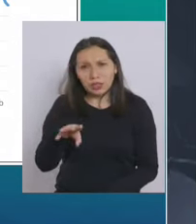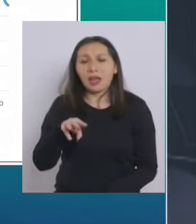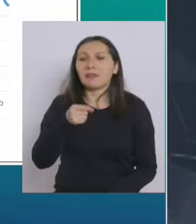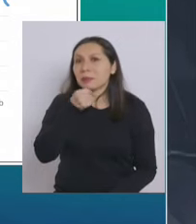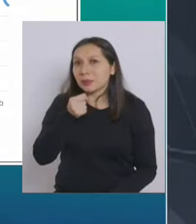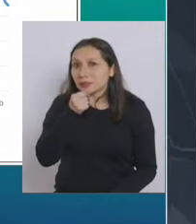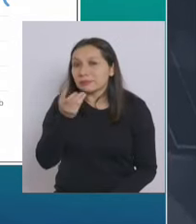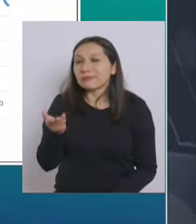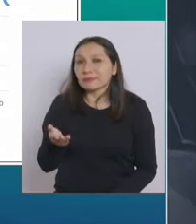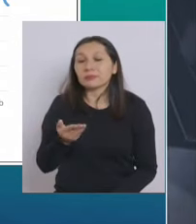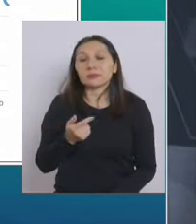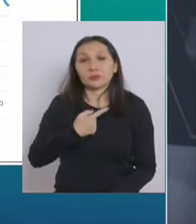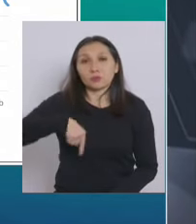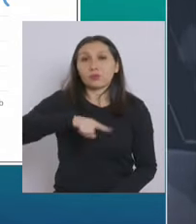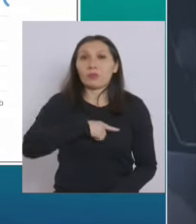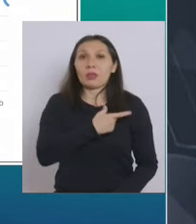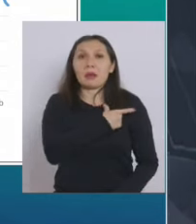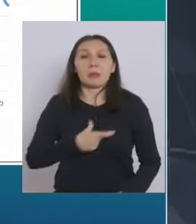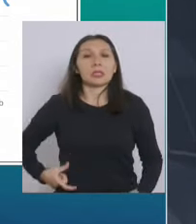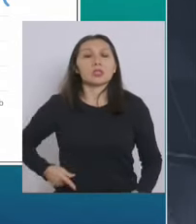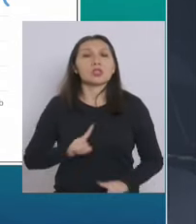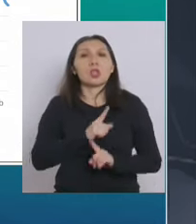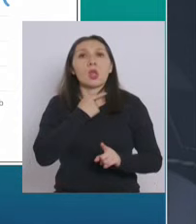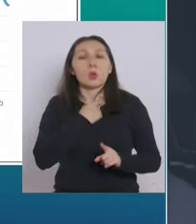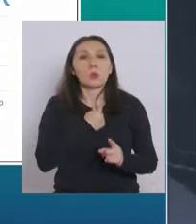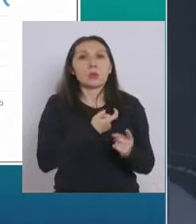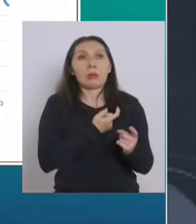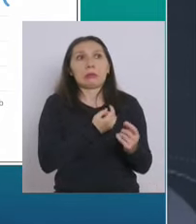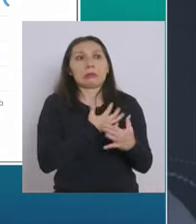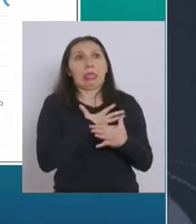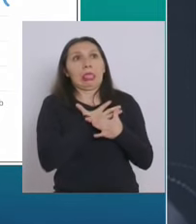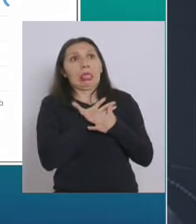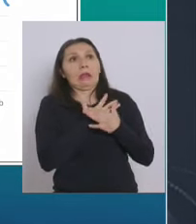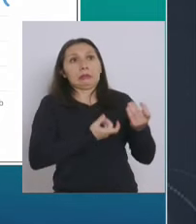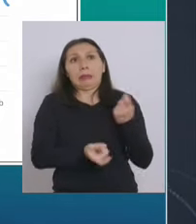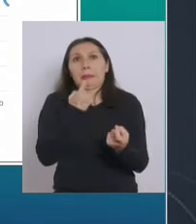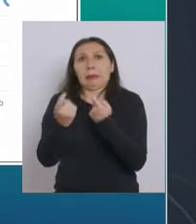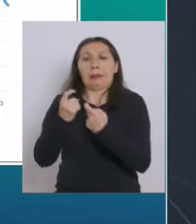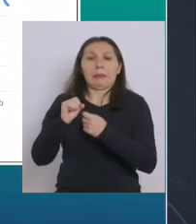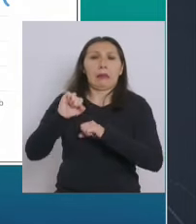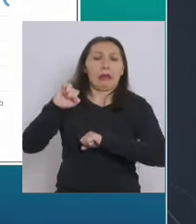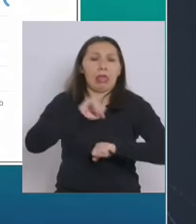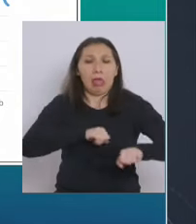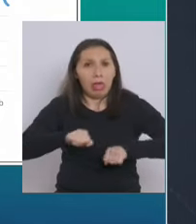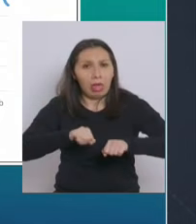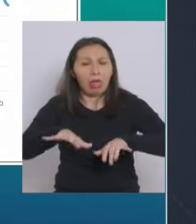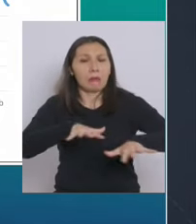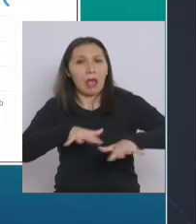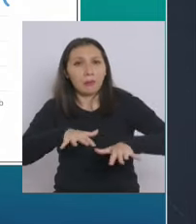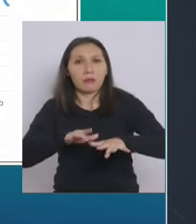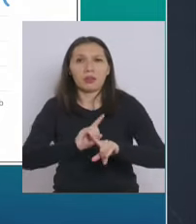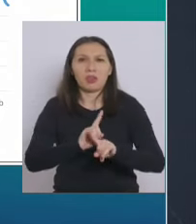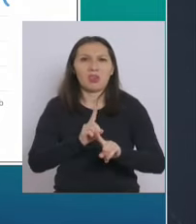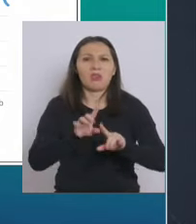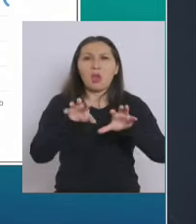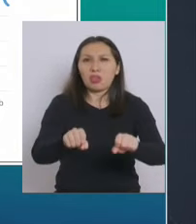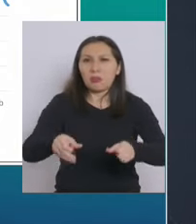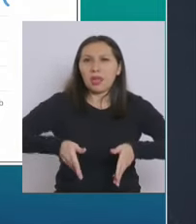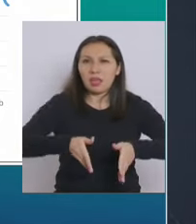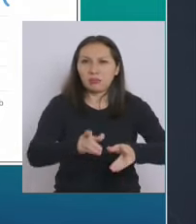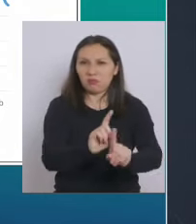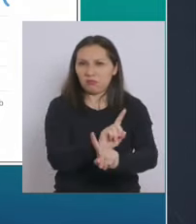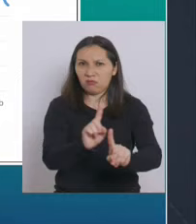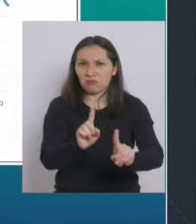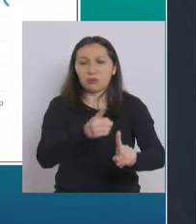al presidente tampoco le gusta responder ante las presiones ante las manifestaciones ante las tomas de caminos todo lo contrario